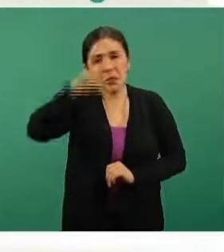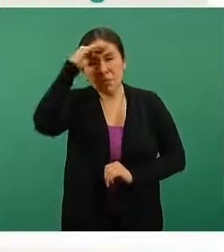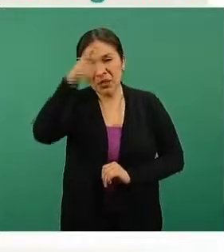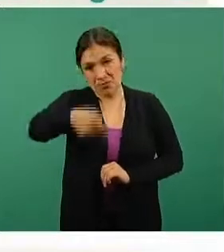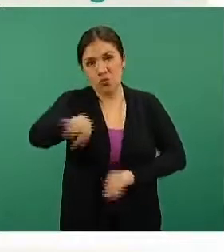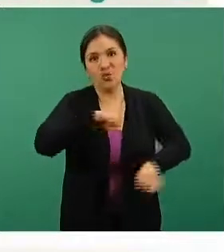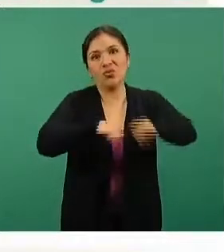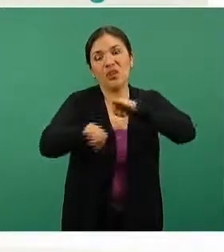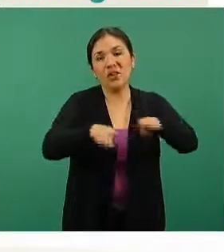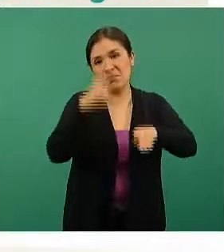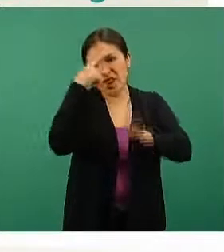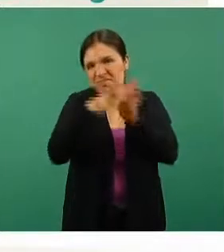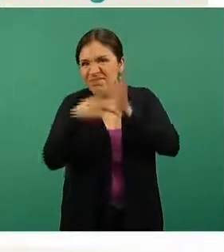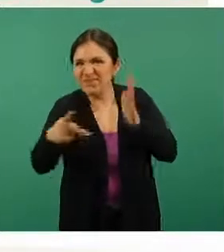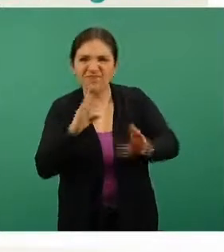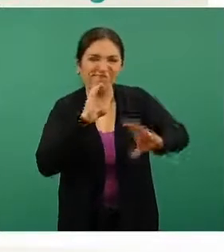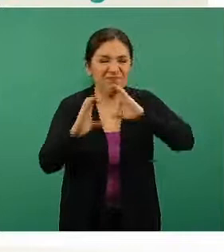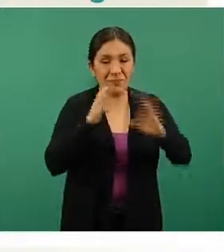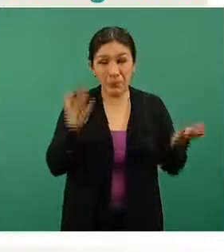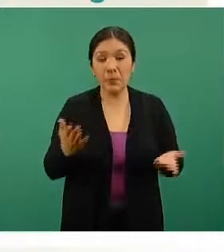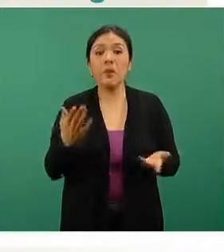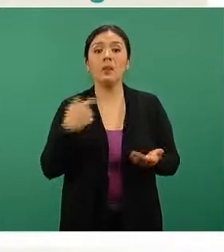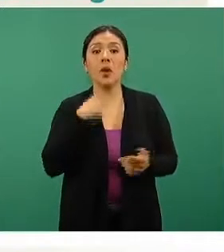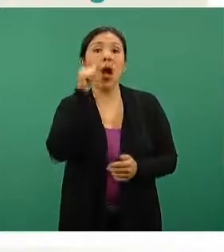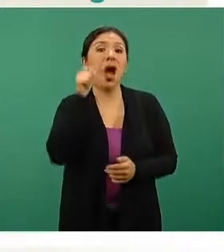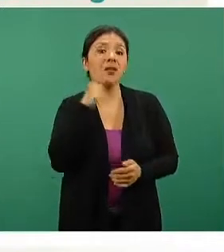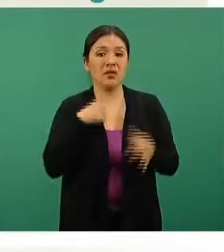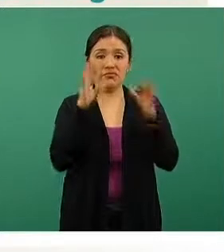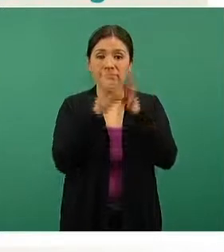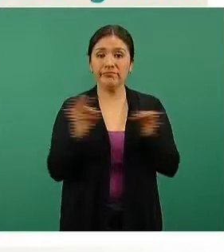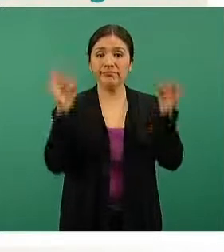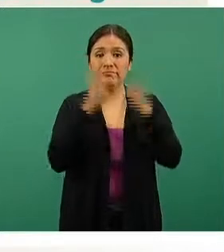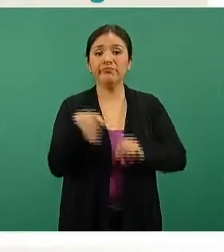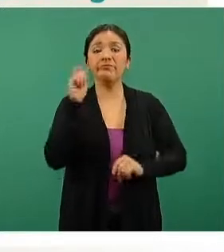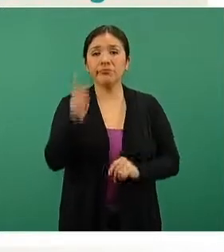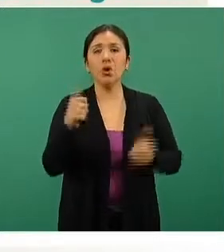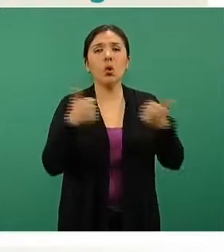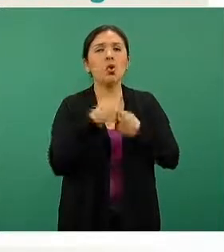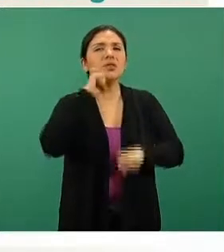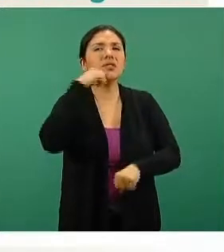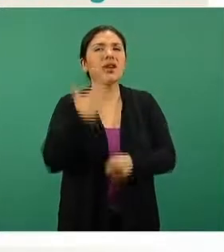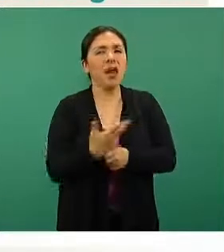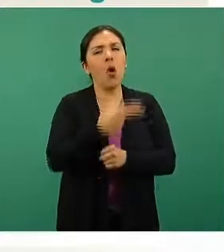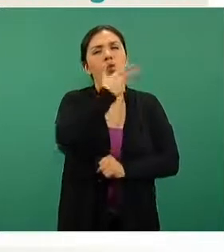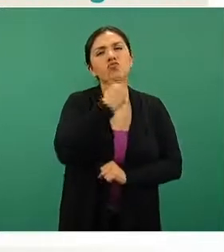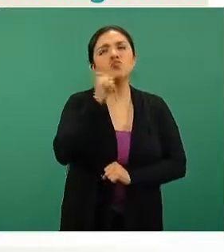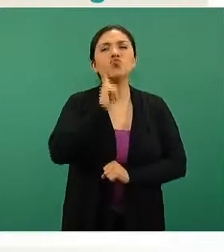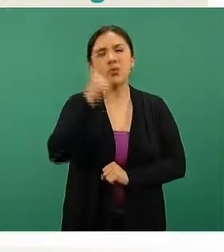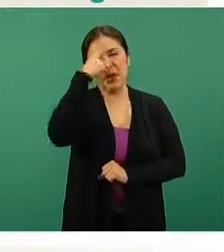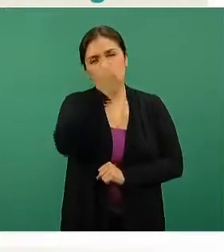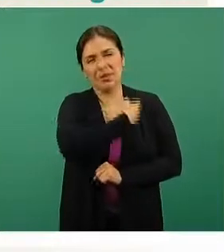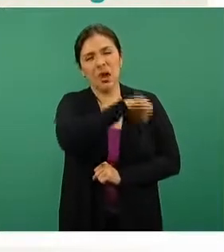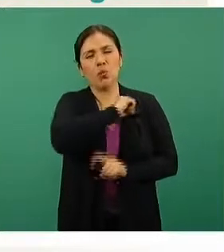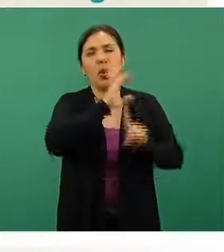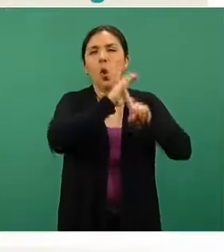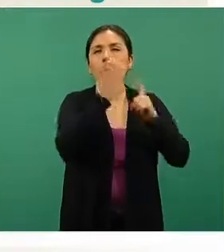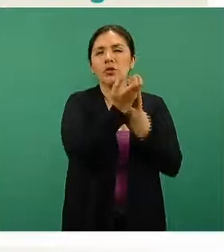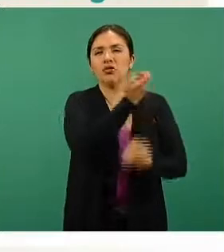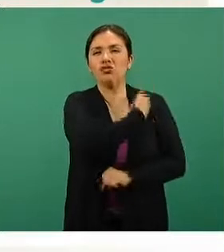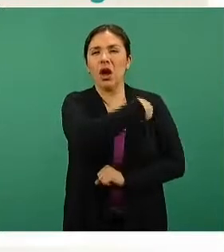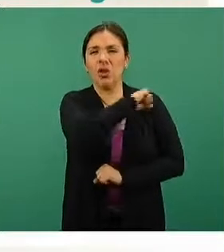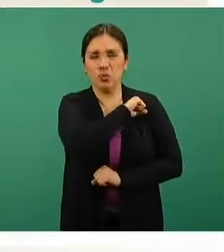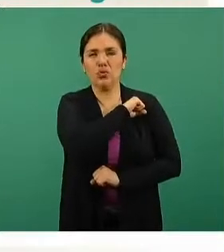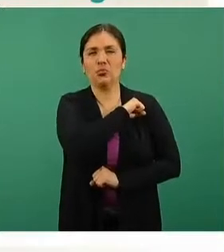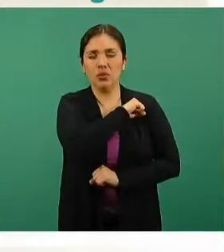comunicadores y comunicadoras que comentamos ayer con las secretarias y secretarios de Salud de la Comisión de Salud